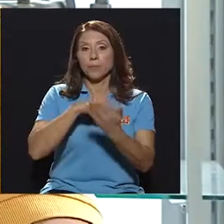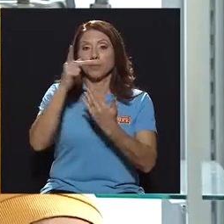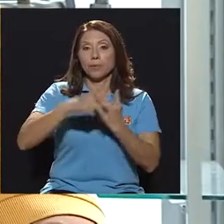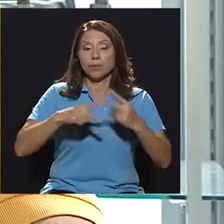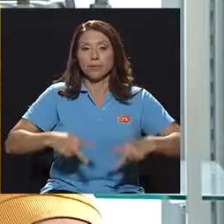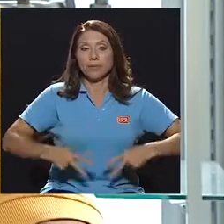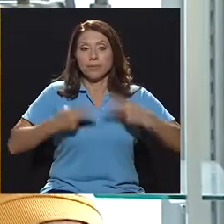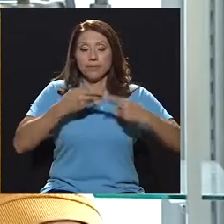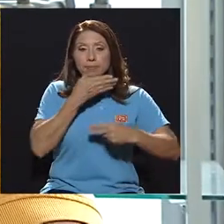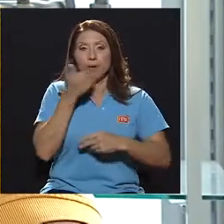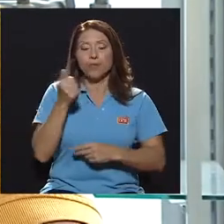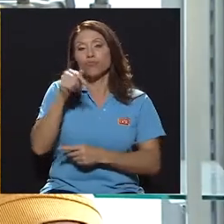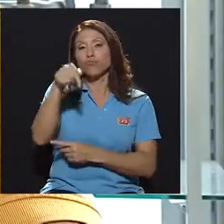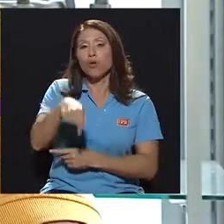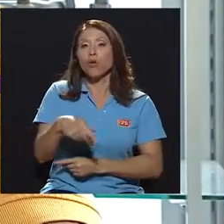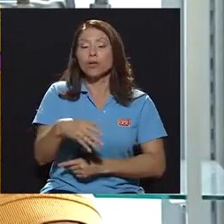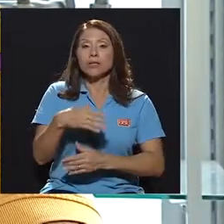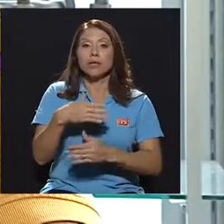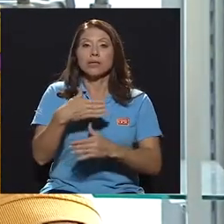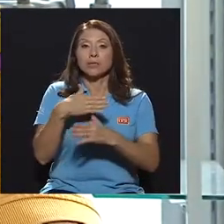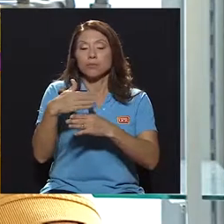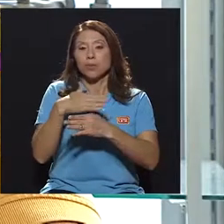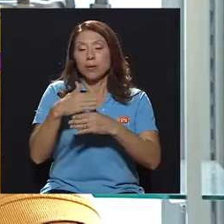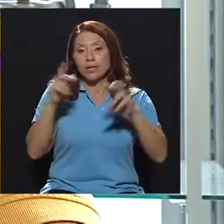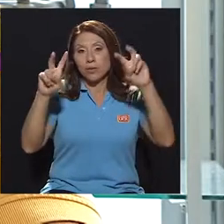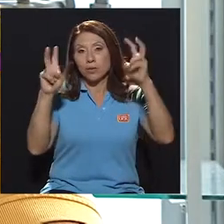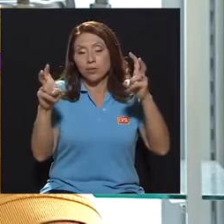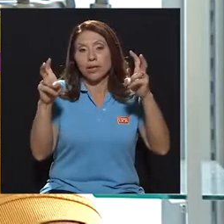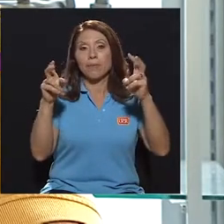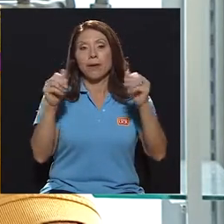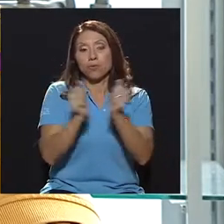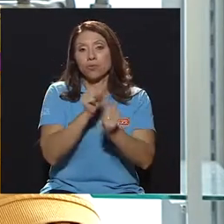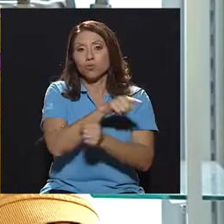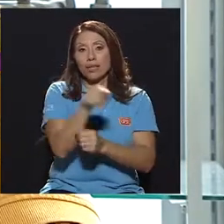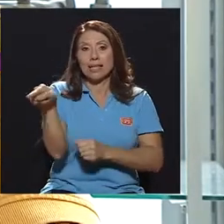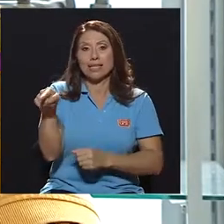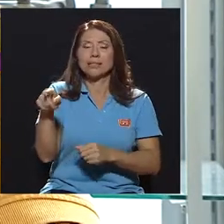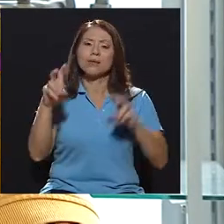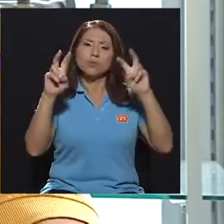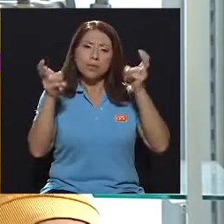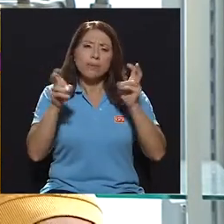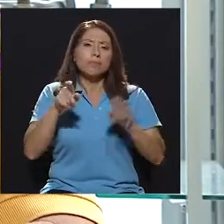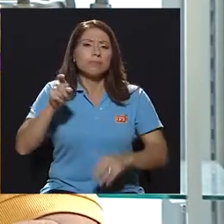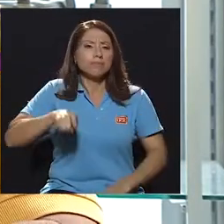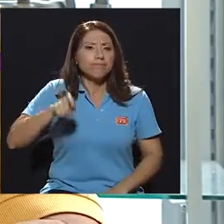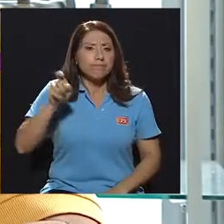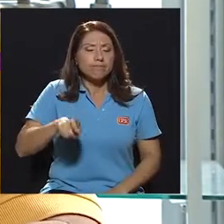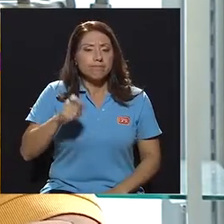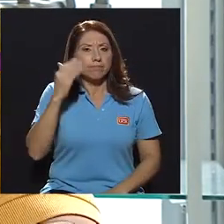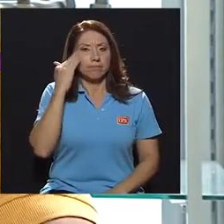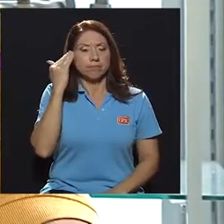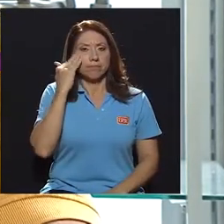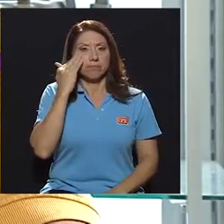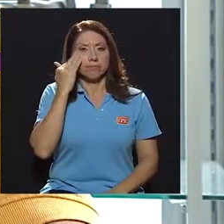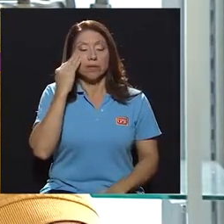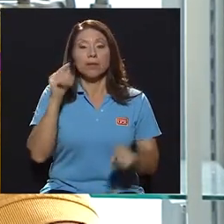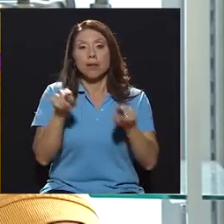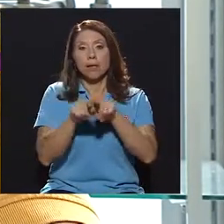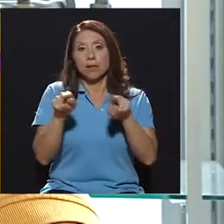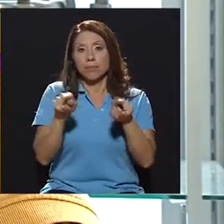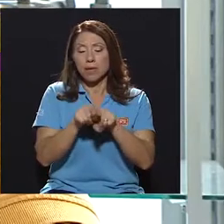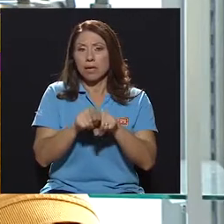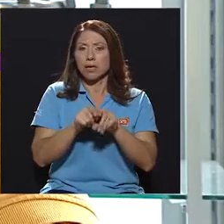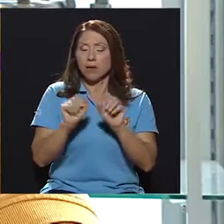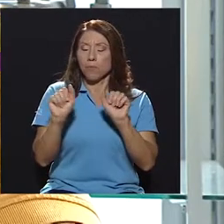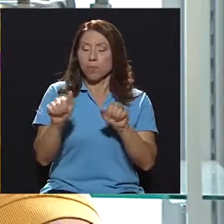Somos Vivir Mejor y el día de hoy estamos compartiendo con ustedes un tema que es necesario que podamos conocer e